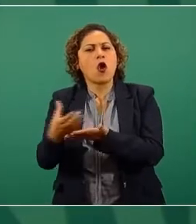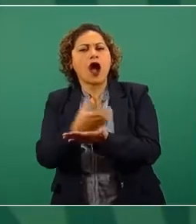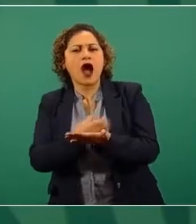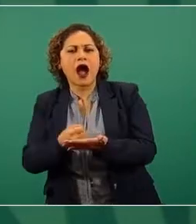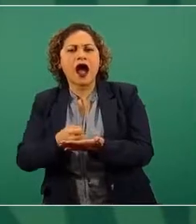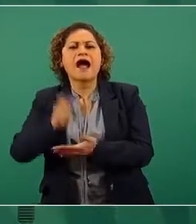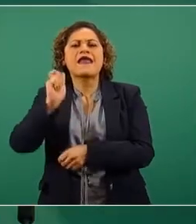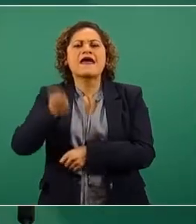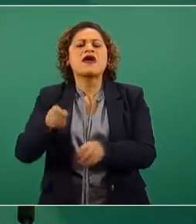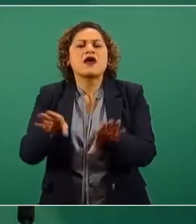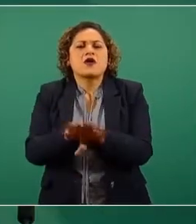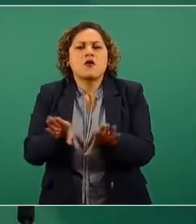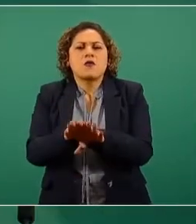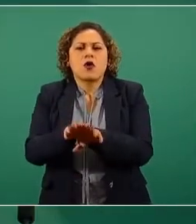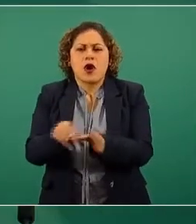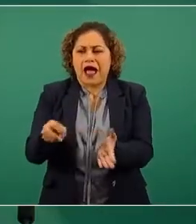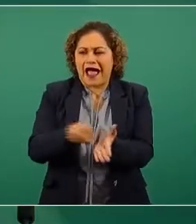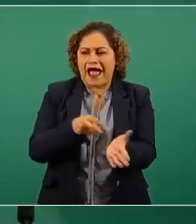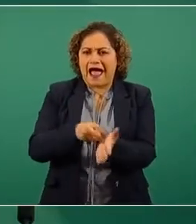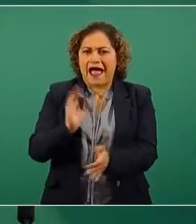deberían de estar callados,